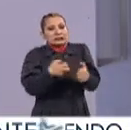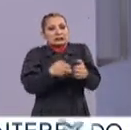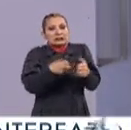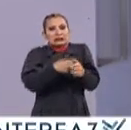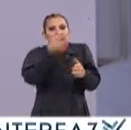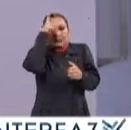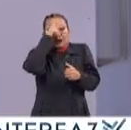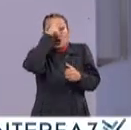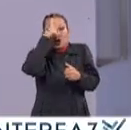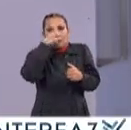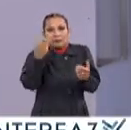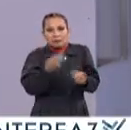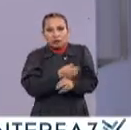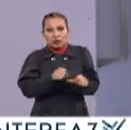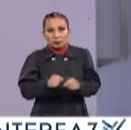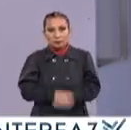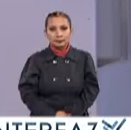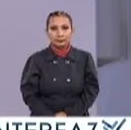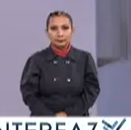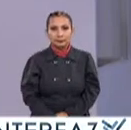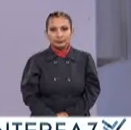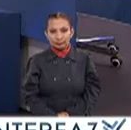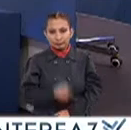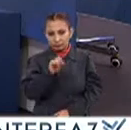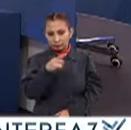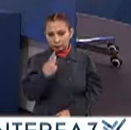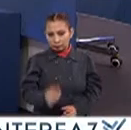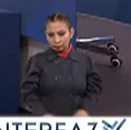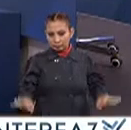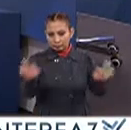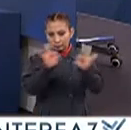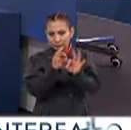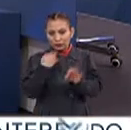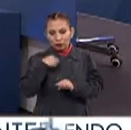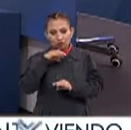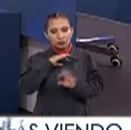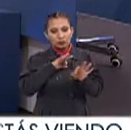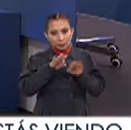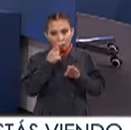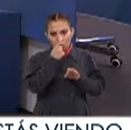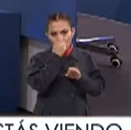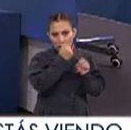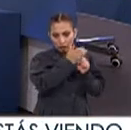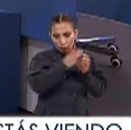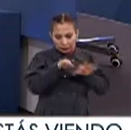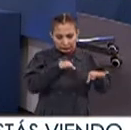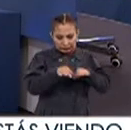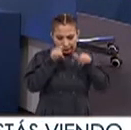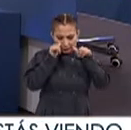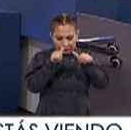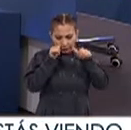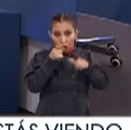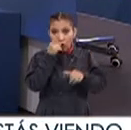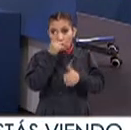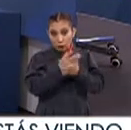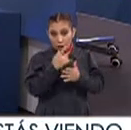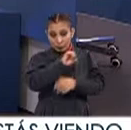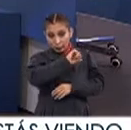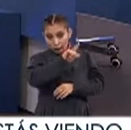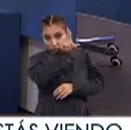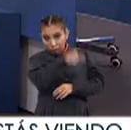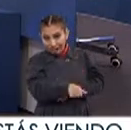psicológico que causa? Así es, y lo que planteas es muy importante Nos hemos dado la tarea en el último año de trabajar No solo con